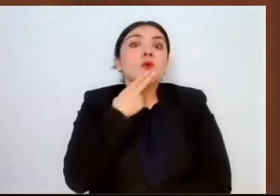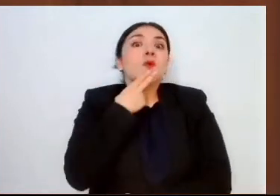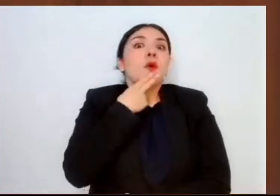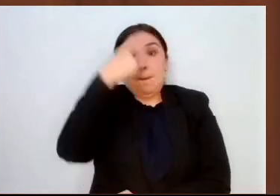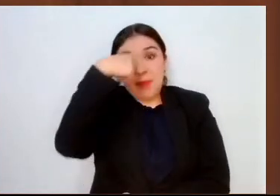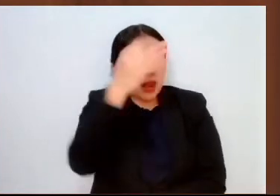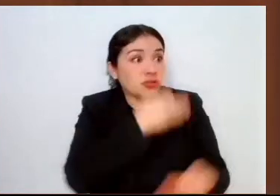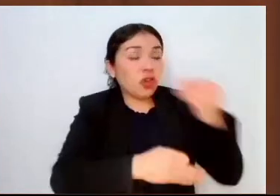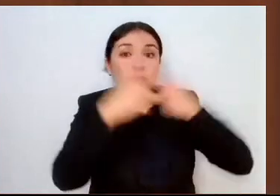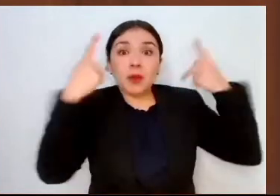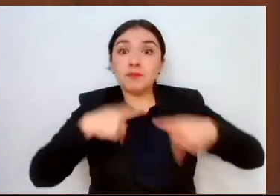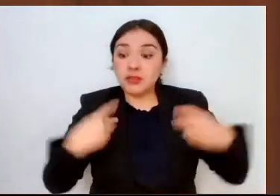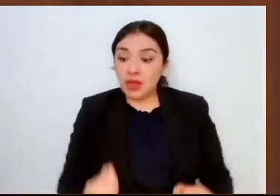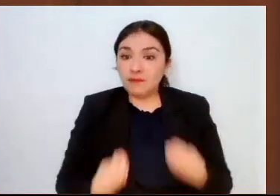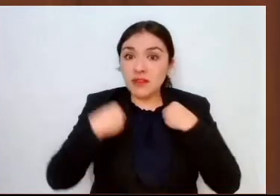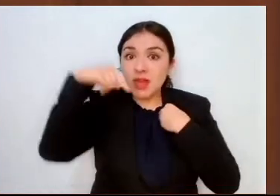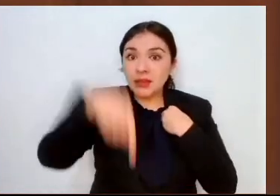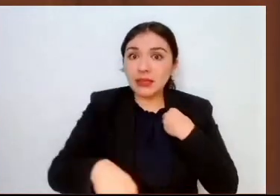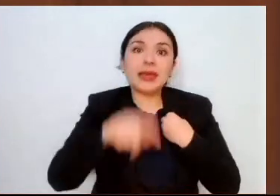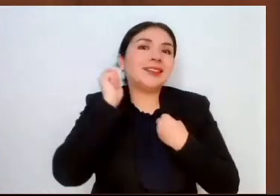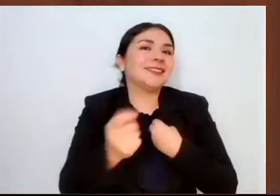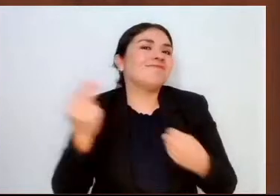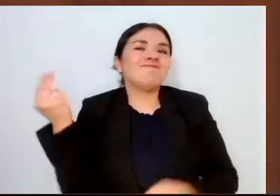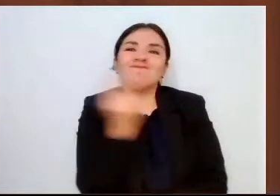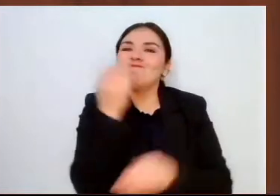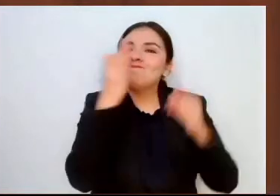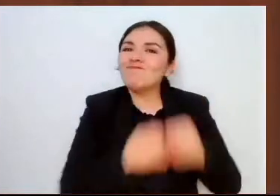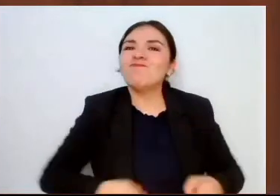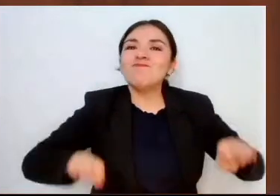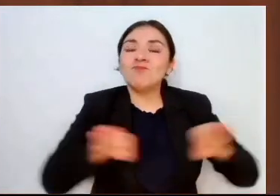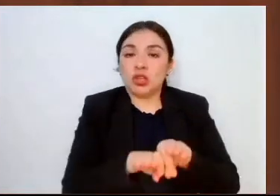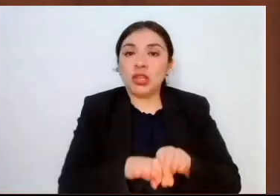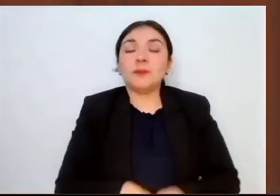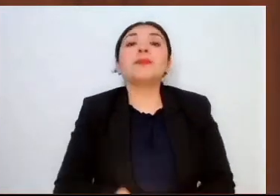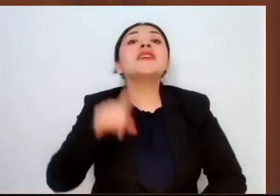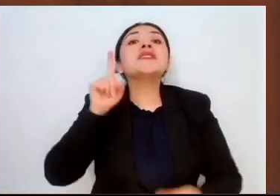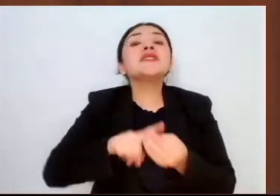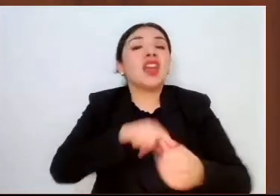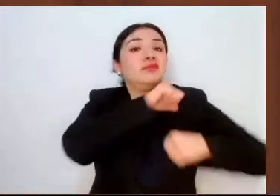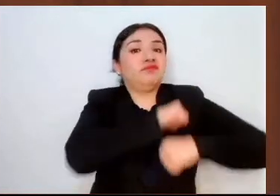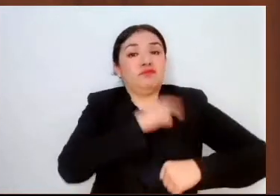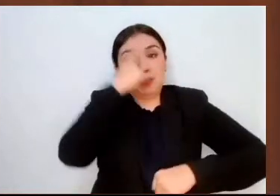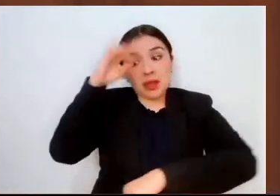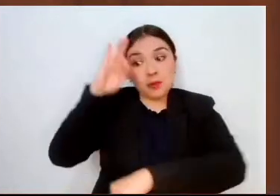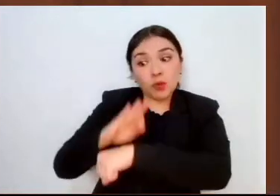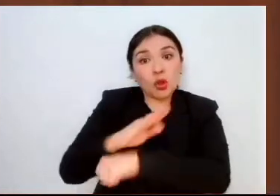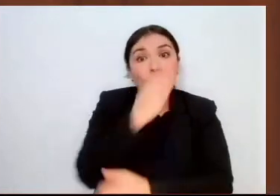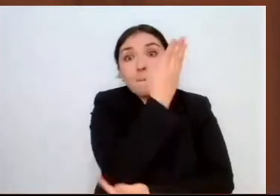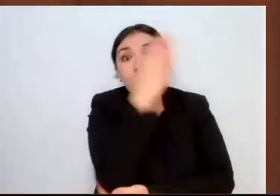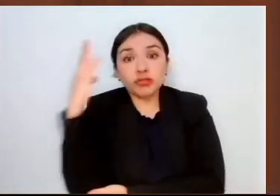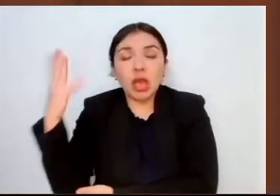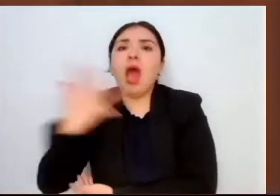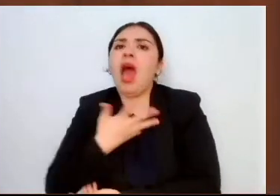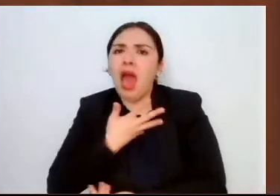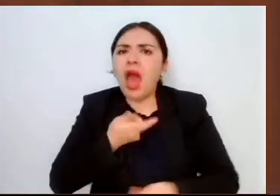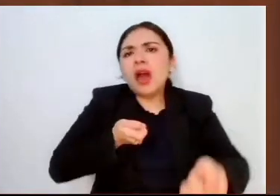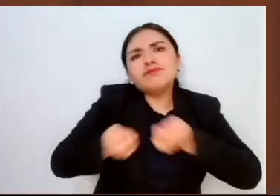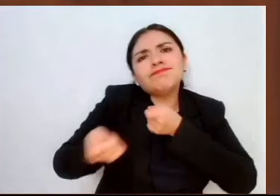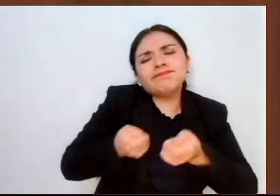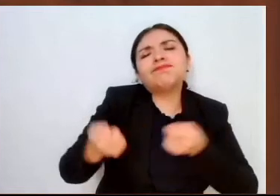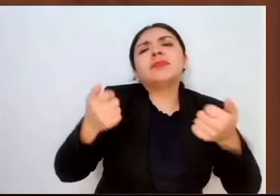todos los mexiquenses es una prioridad. La Protectora de Bosques del Estado de México opera los programas de